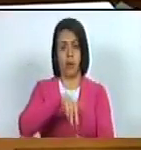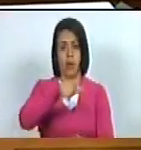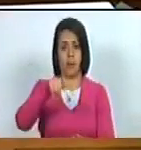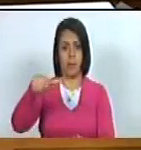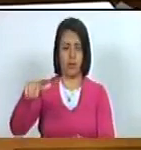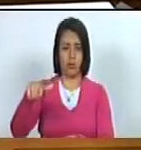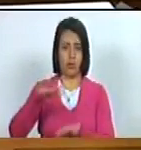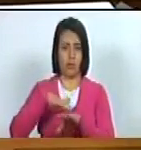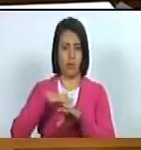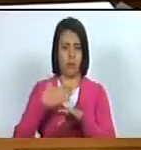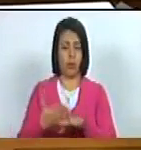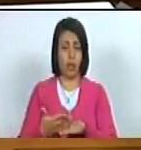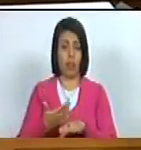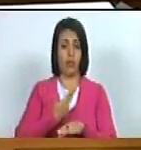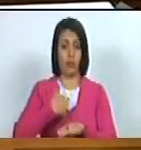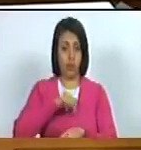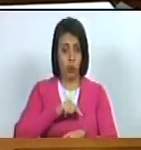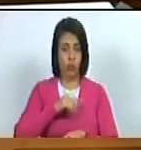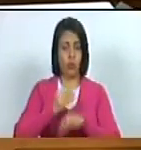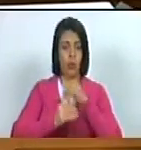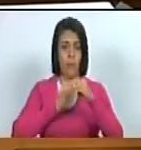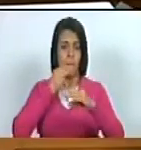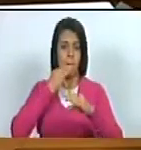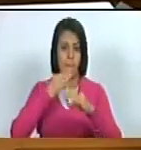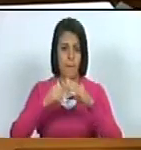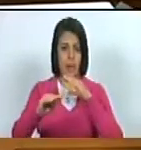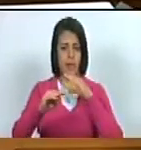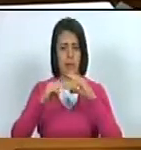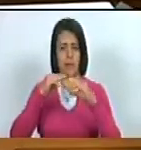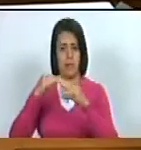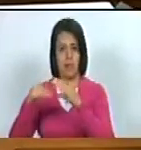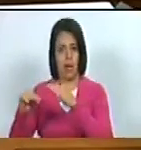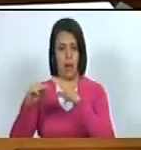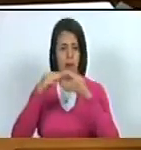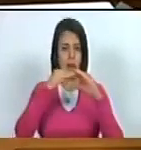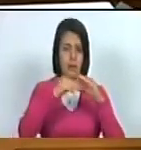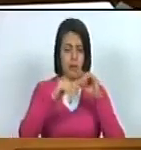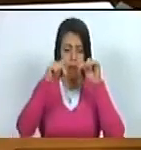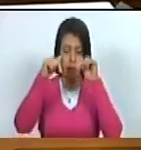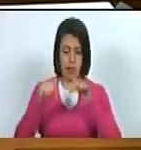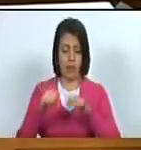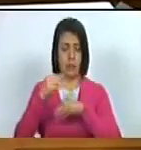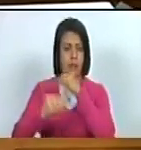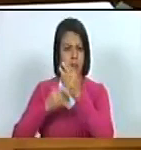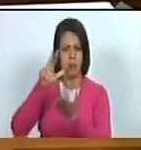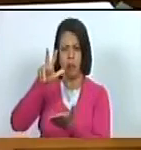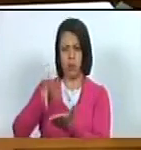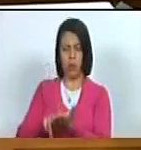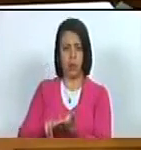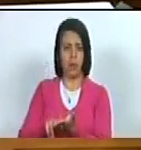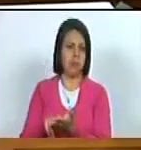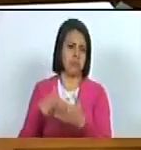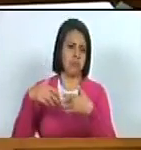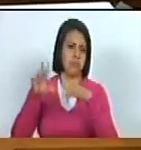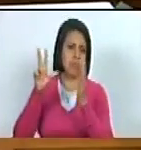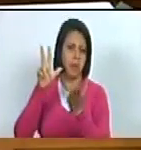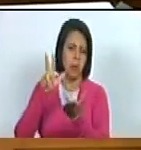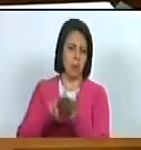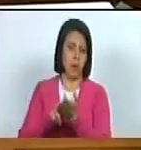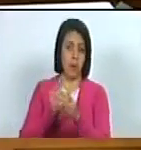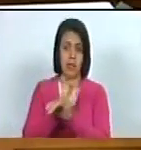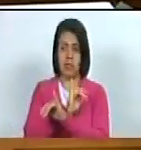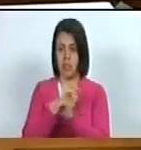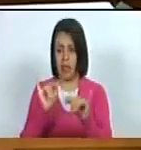porque estaríamos mandando un mensaje de que lo que aquí se aprueba solamente se aprueba